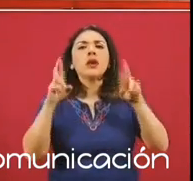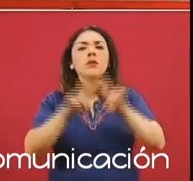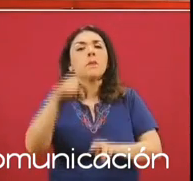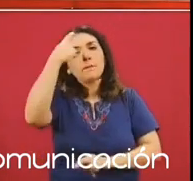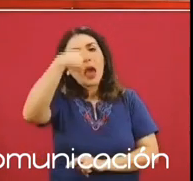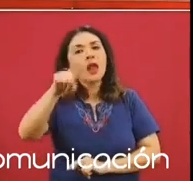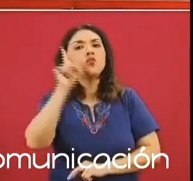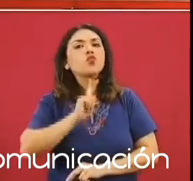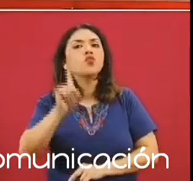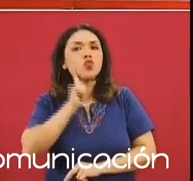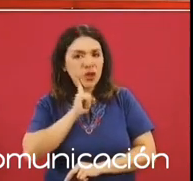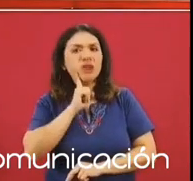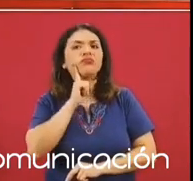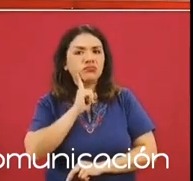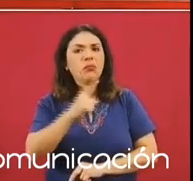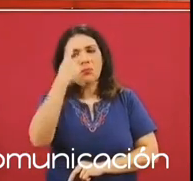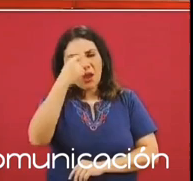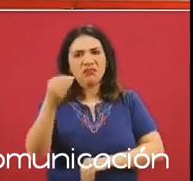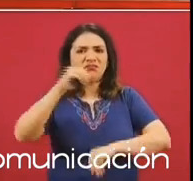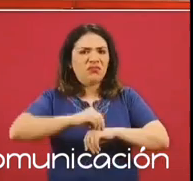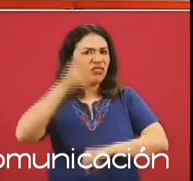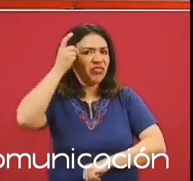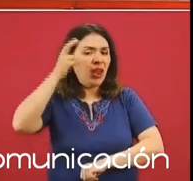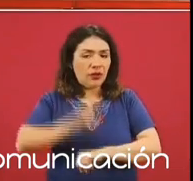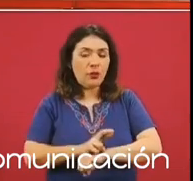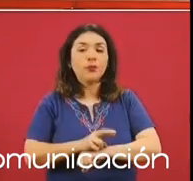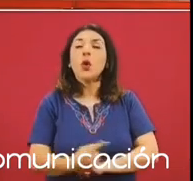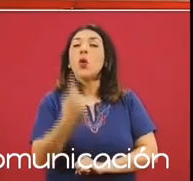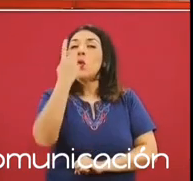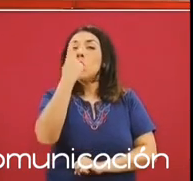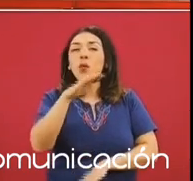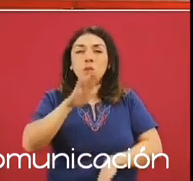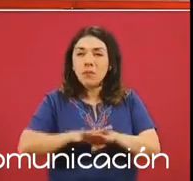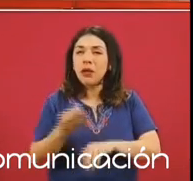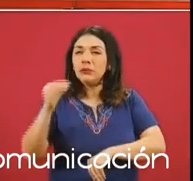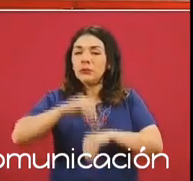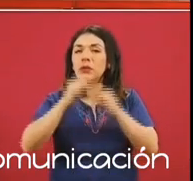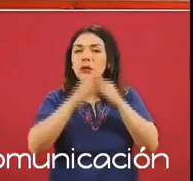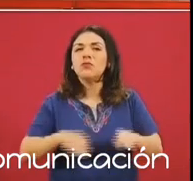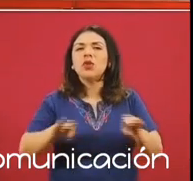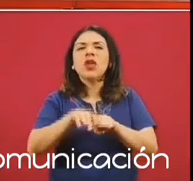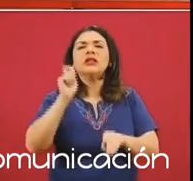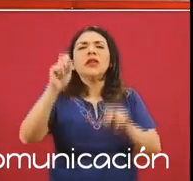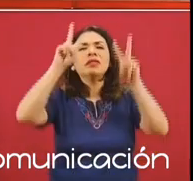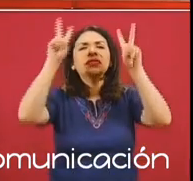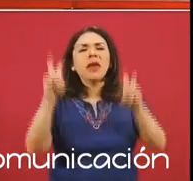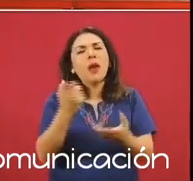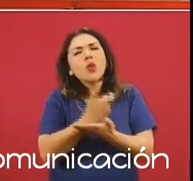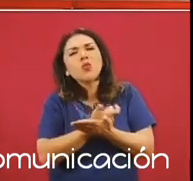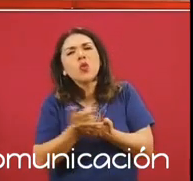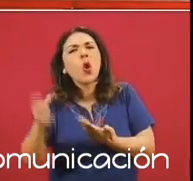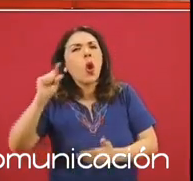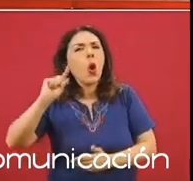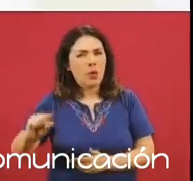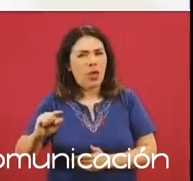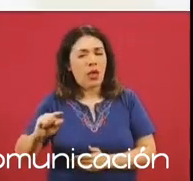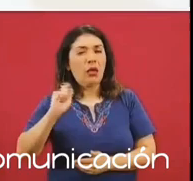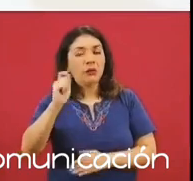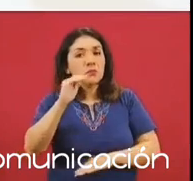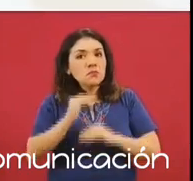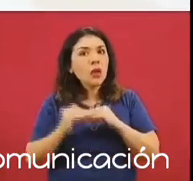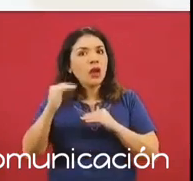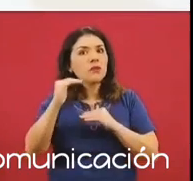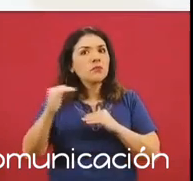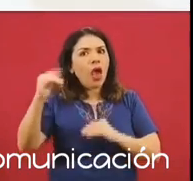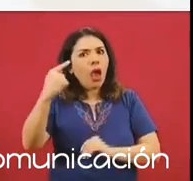de las mujeres en las diligencias. Y un elemento adicional es el tema del salario mínimo, los incrementos que